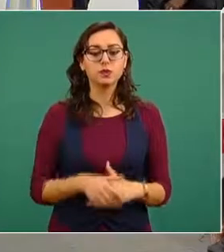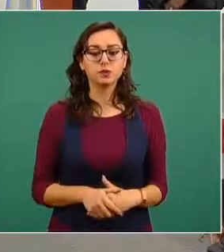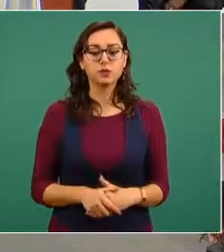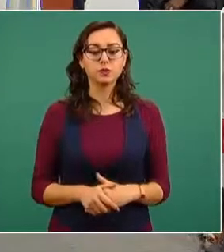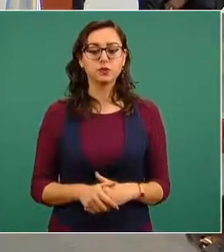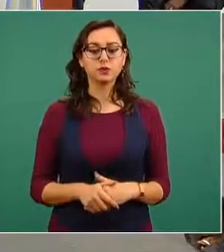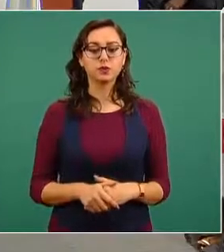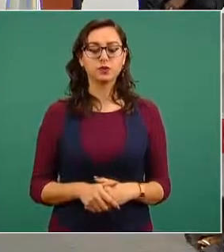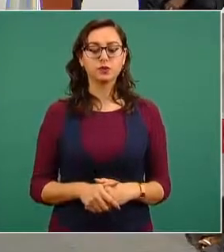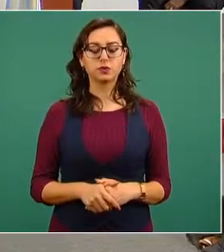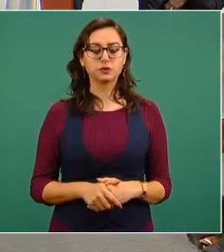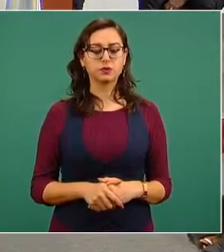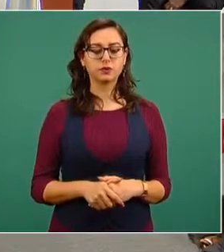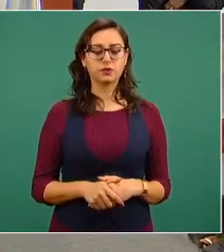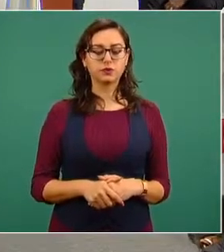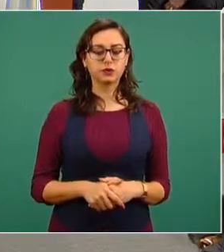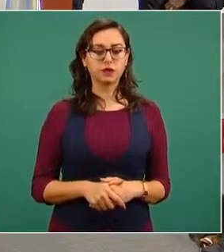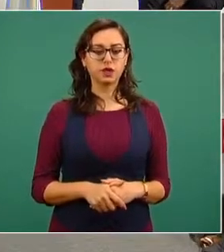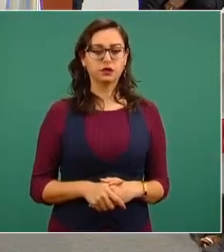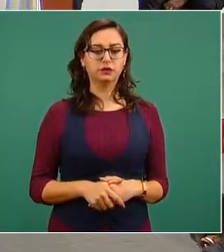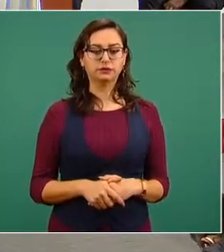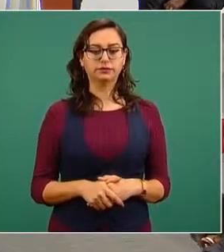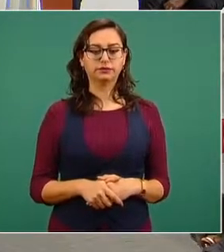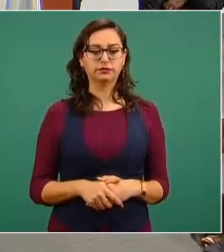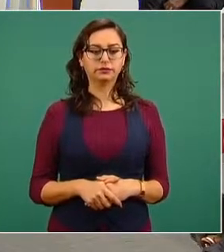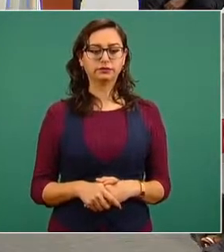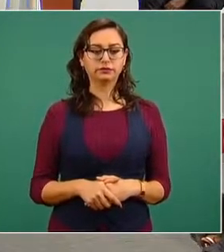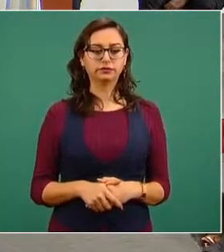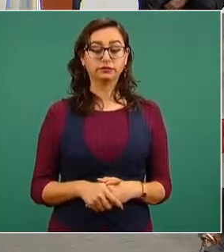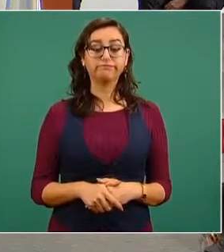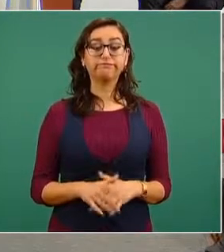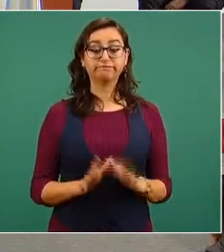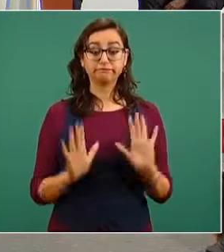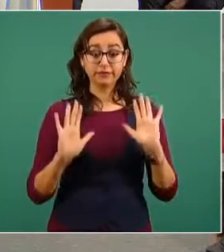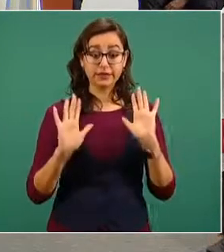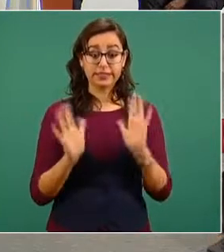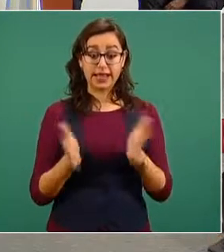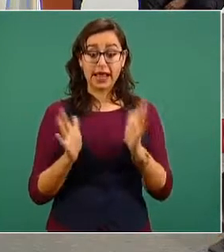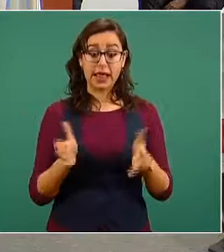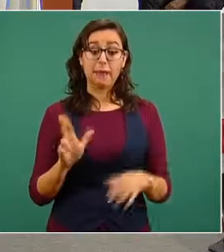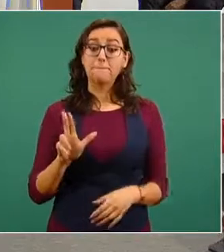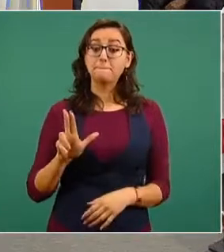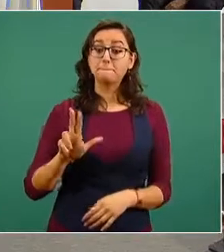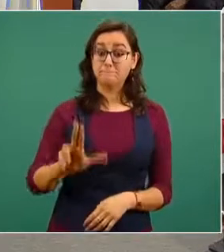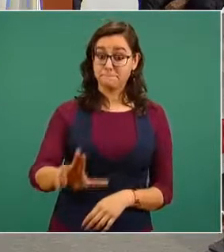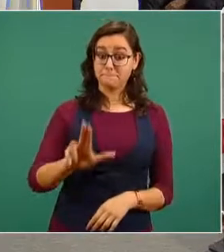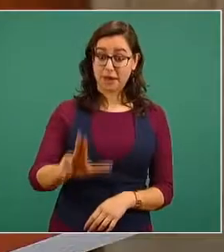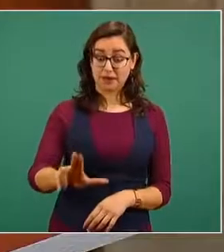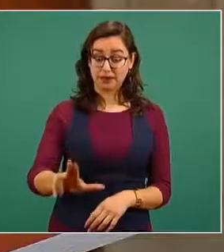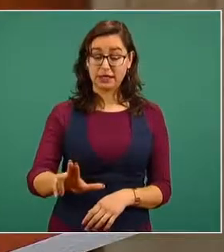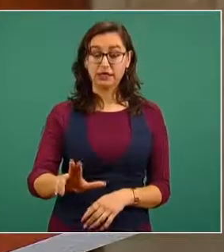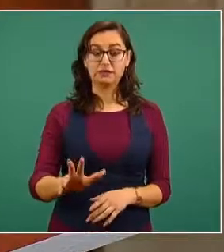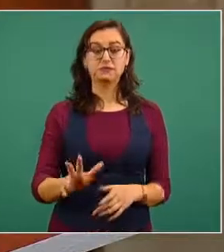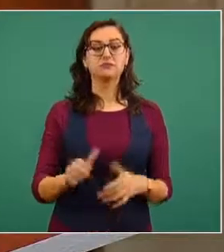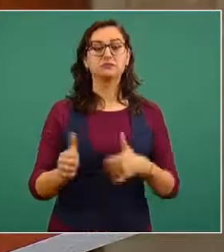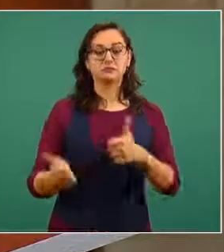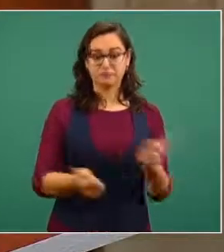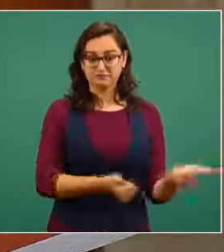también el pedido para que el martes próximo van a llegar